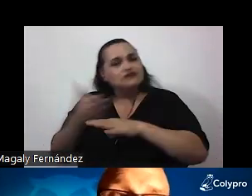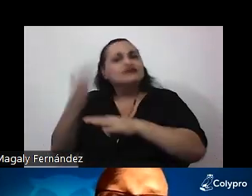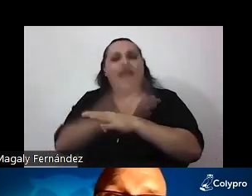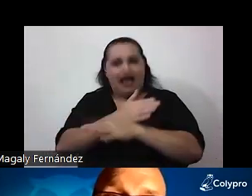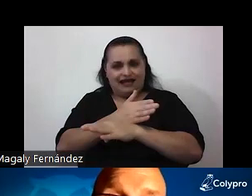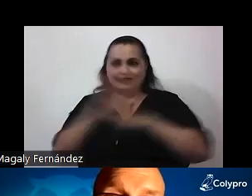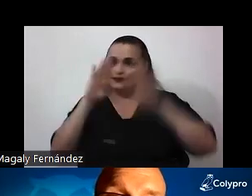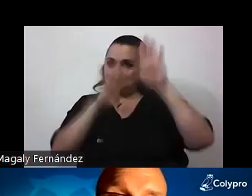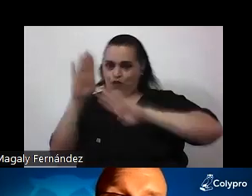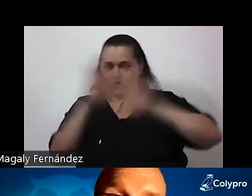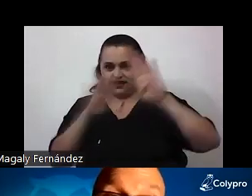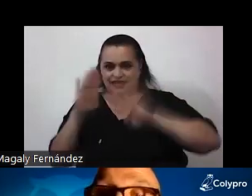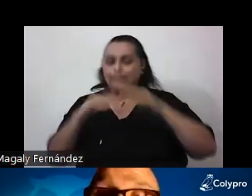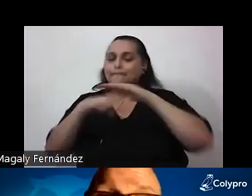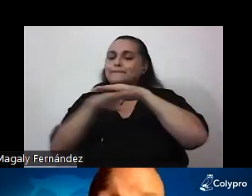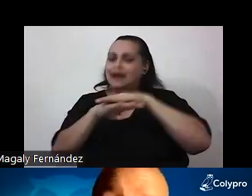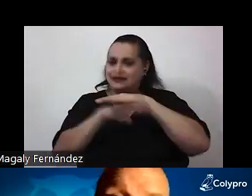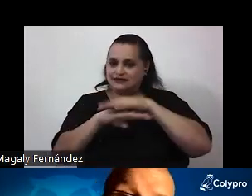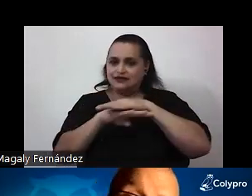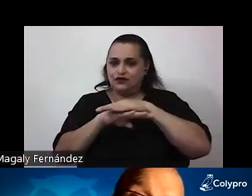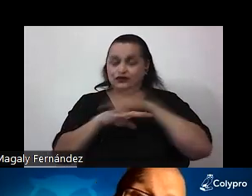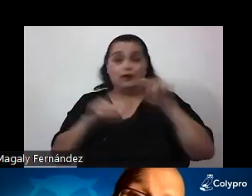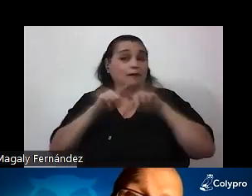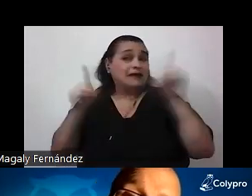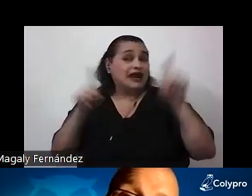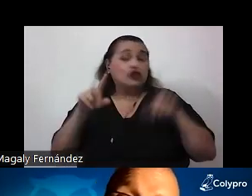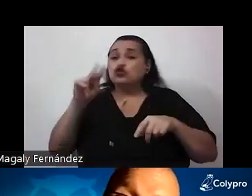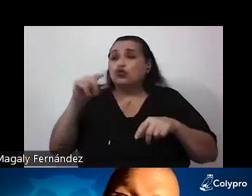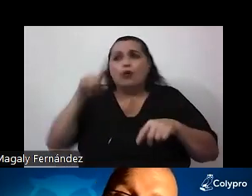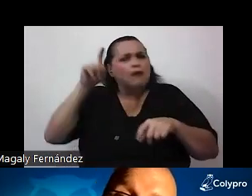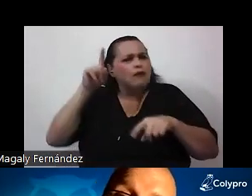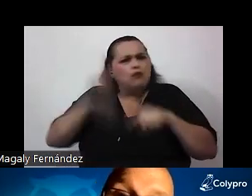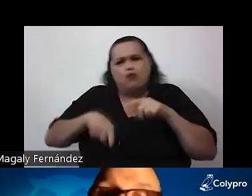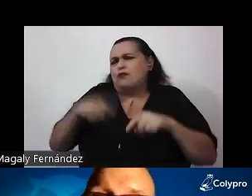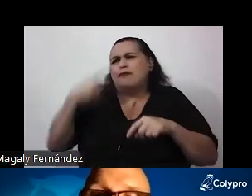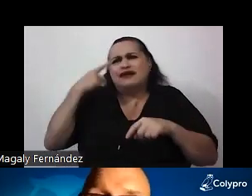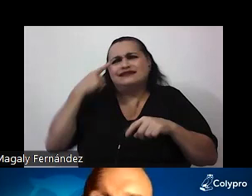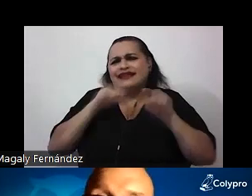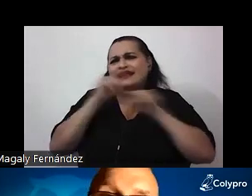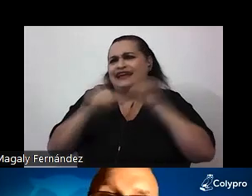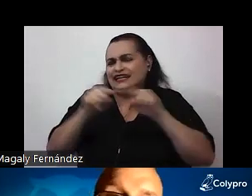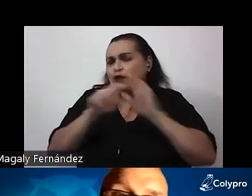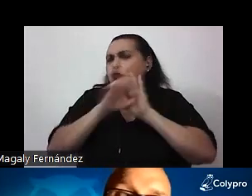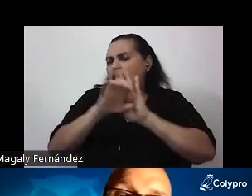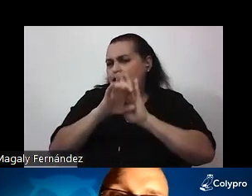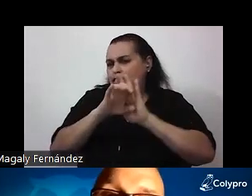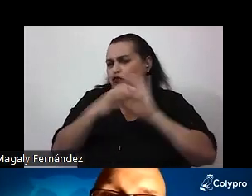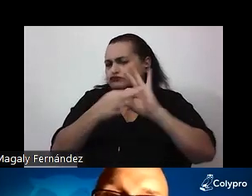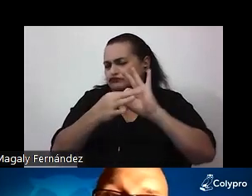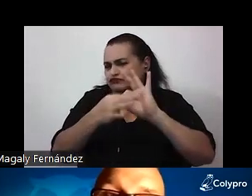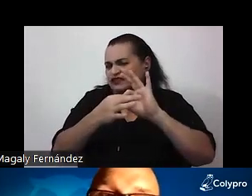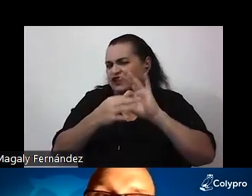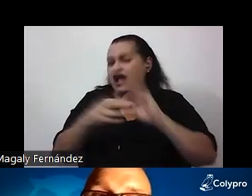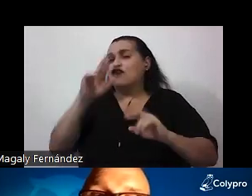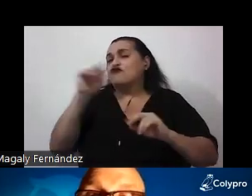biología básicos pero tampoco puedo pensar críticamente por ejemplo sobre la cuestión de la raza y el racismo